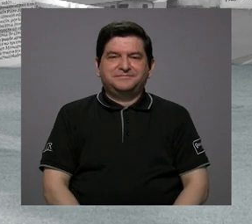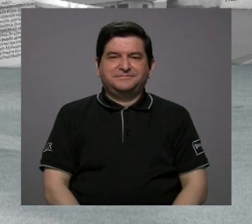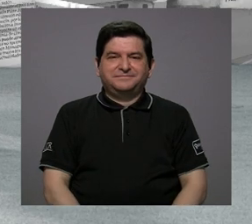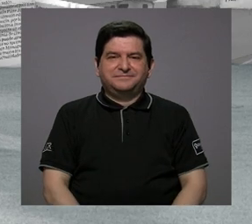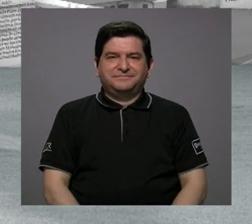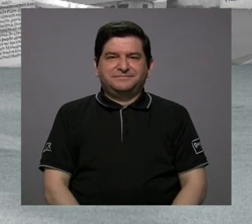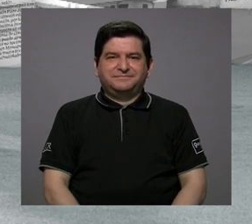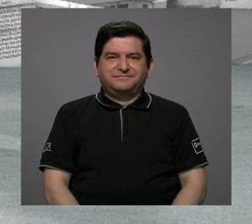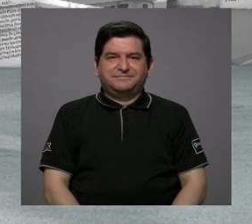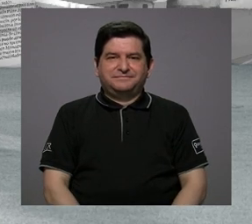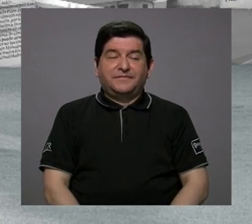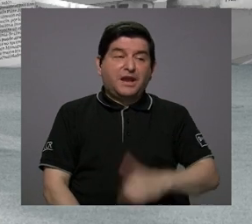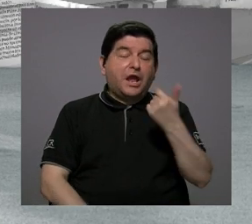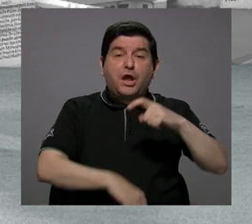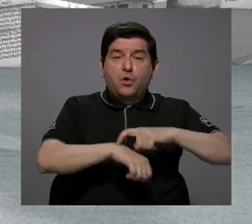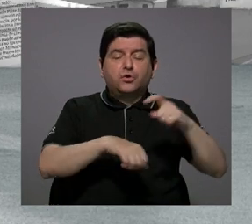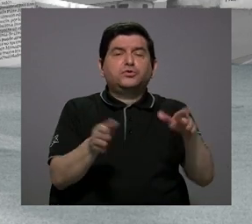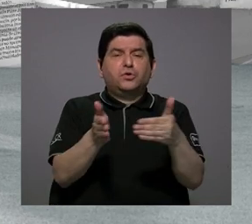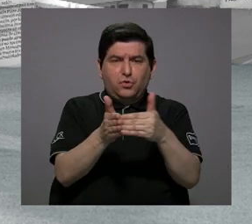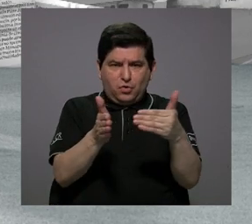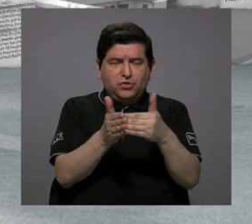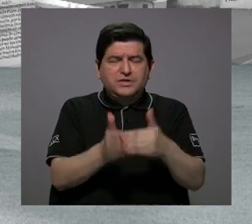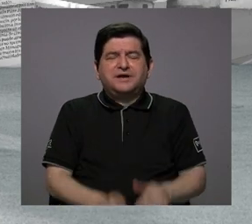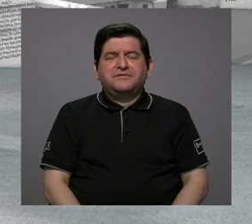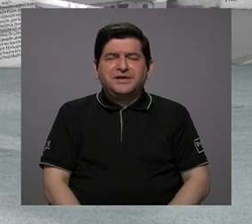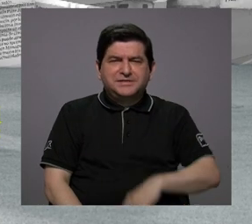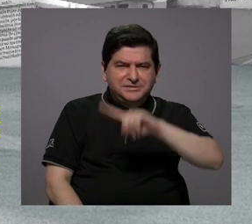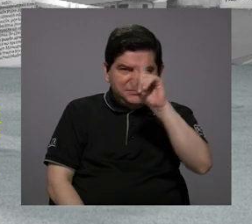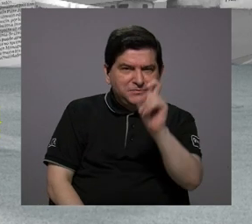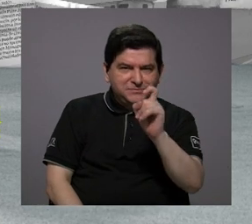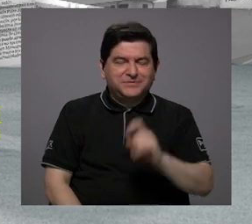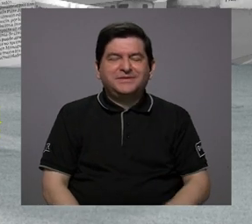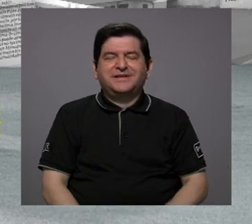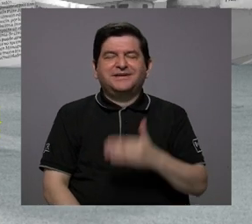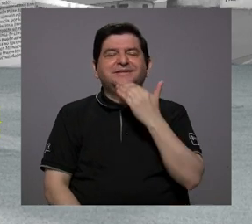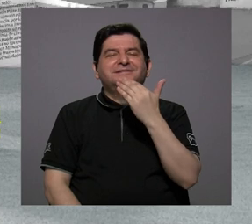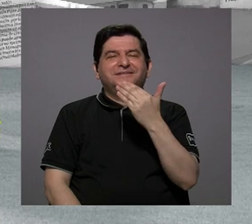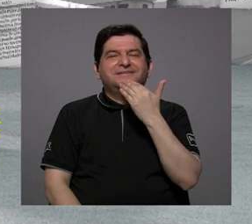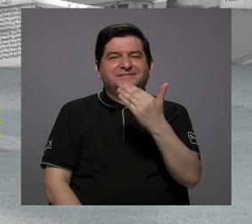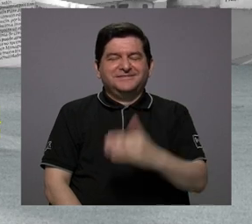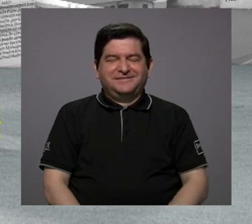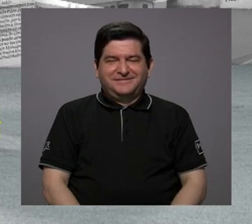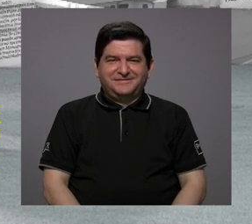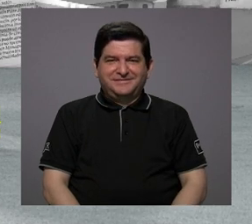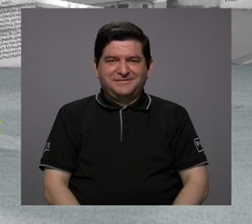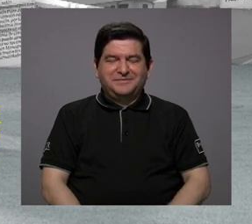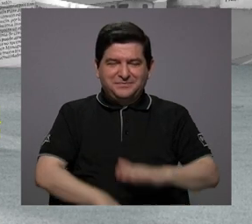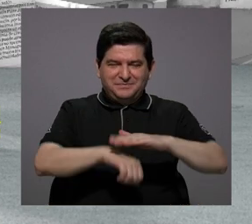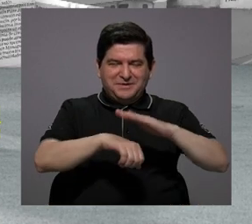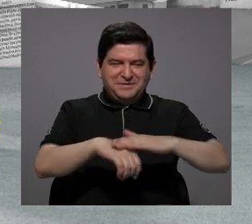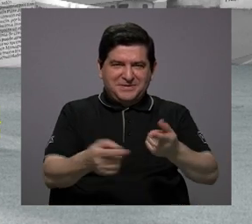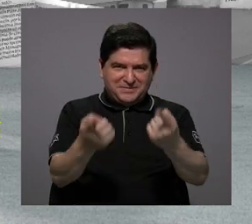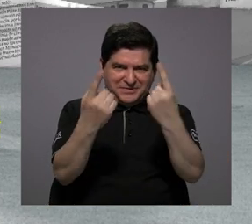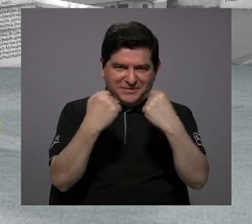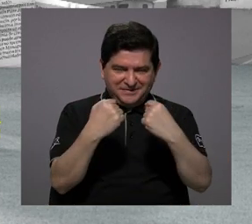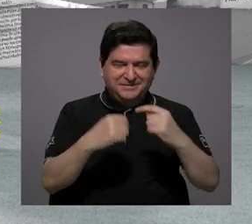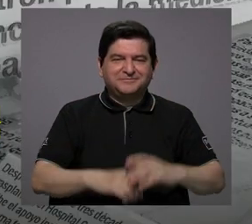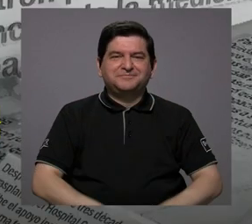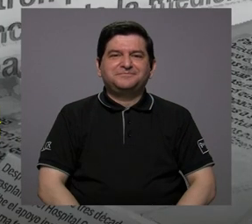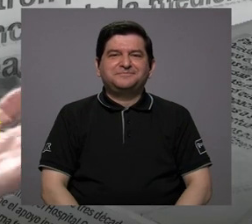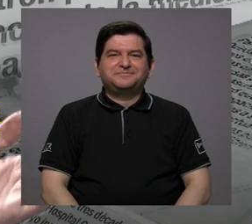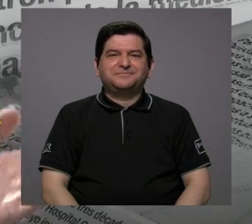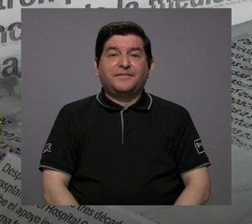en algún otro momento lo volveremos a consultar. Con todo gusto. Muchísimas gracias por permitirme estar acá.